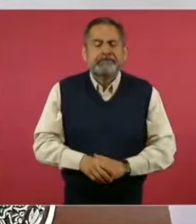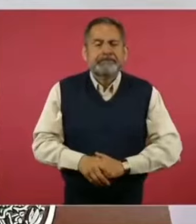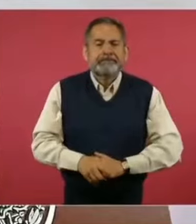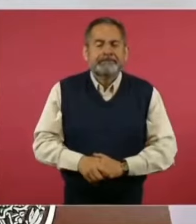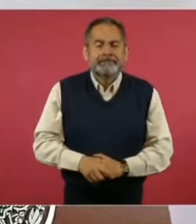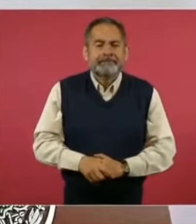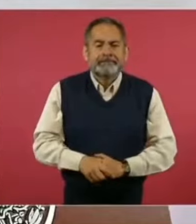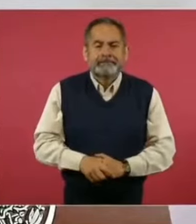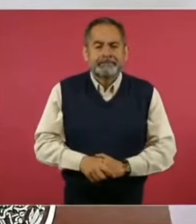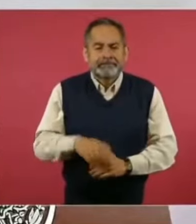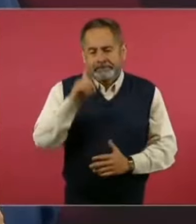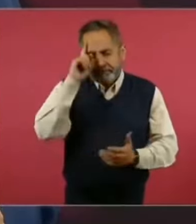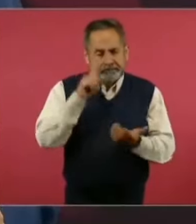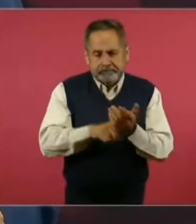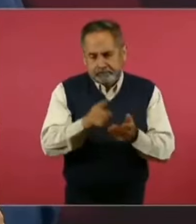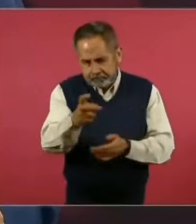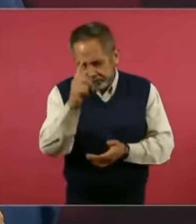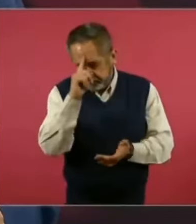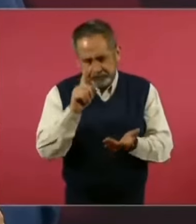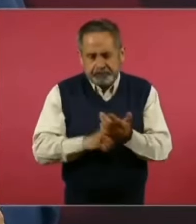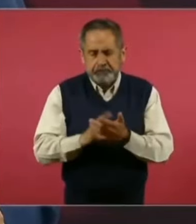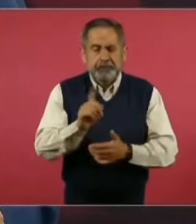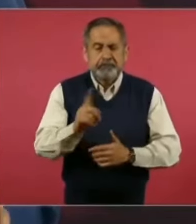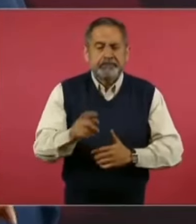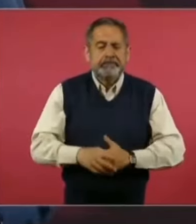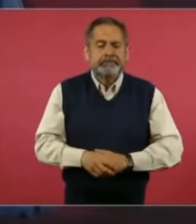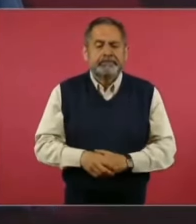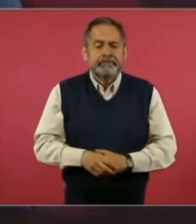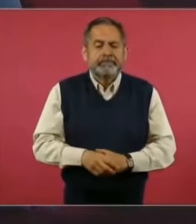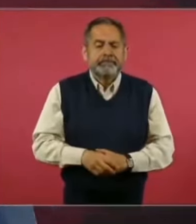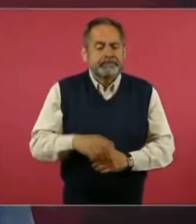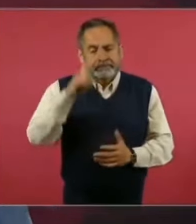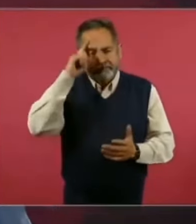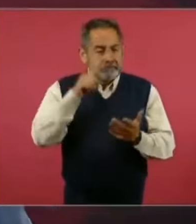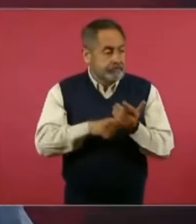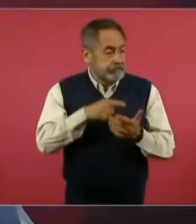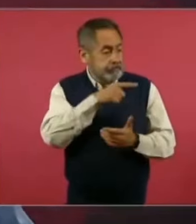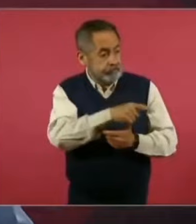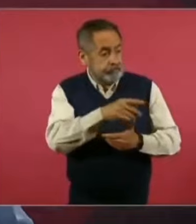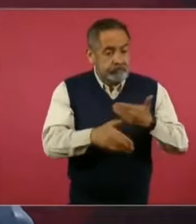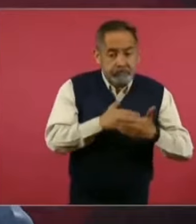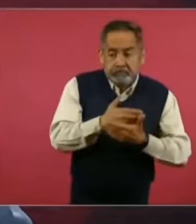No creo, por eso, que prospere